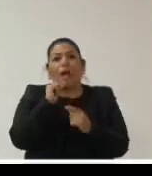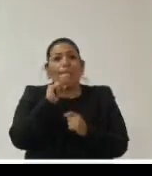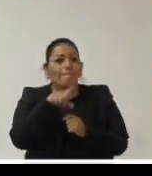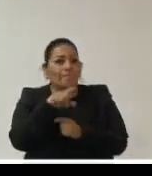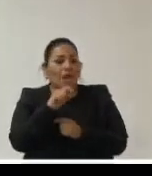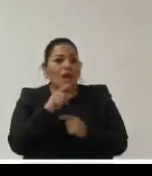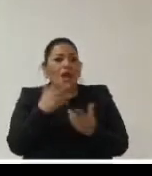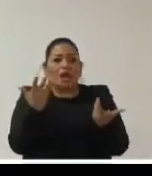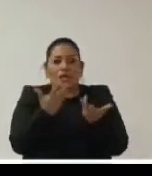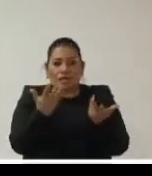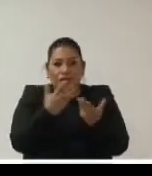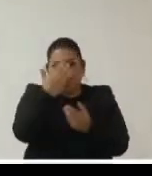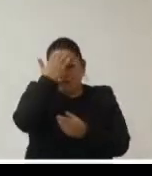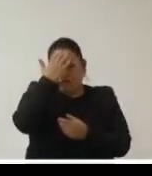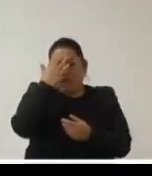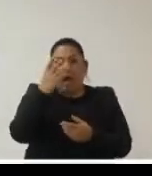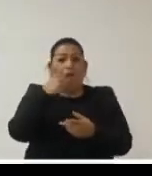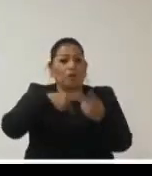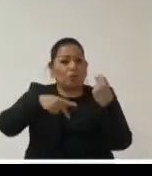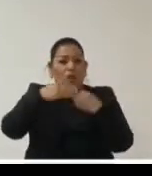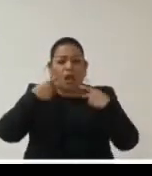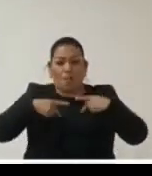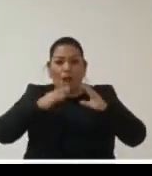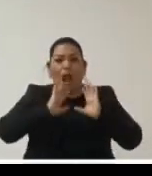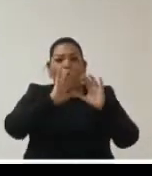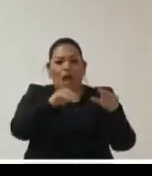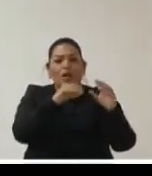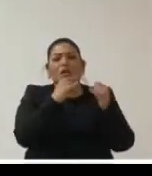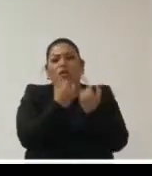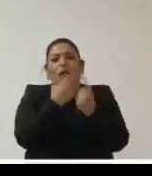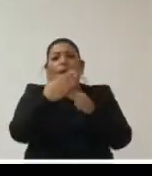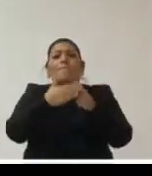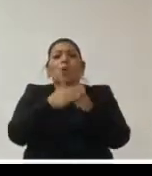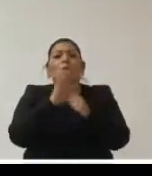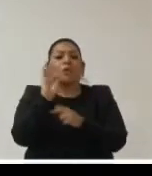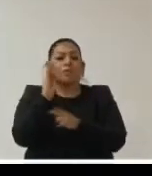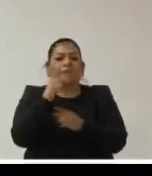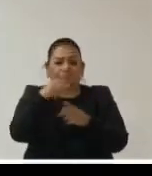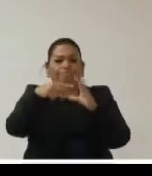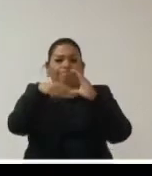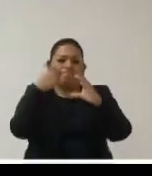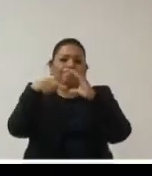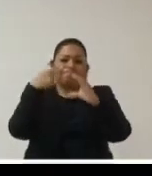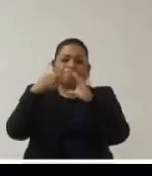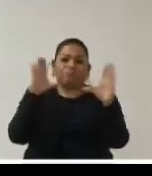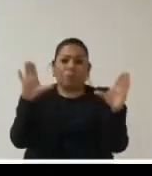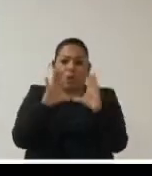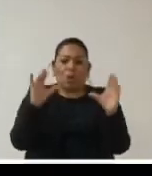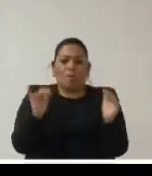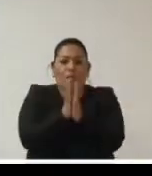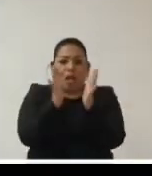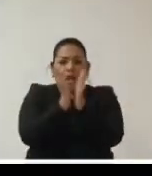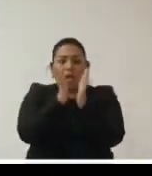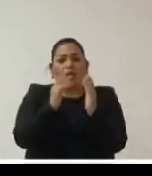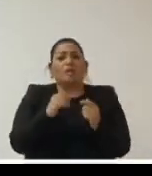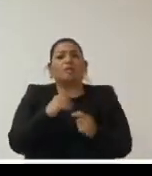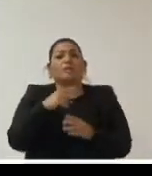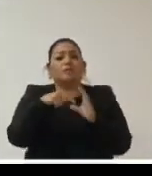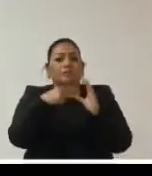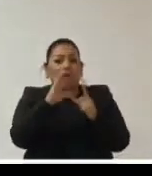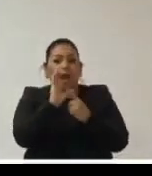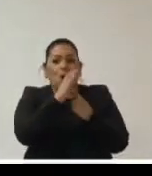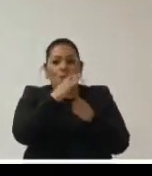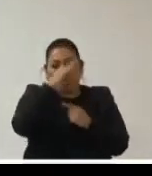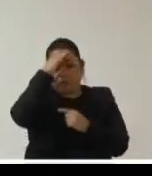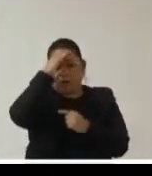hacemos de conocimiento de las personas que realizaron su registro que en próximas fechas recibirán la constancia de participación que nuestros comisionados